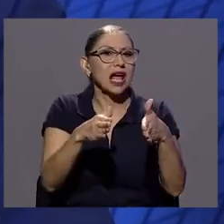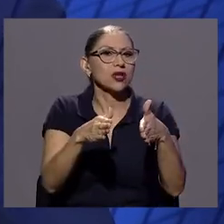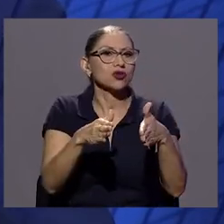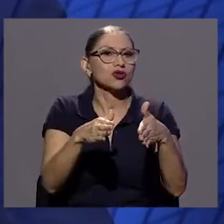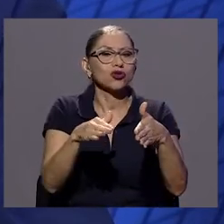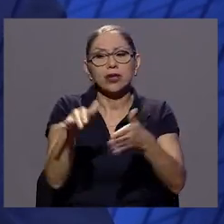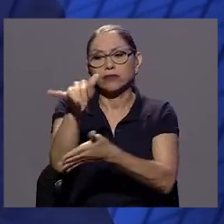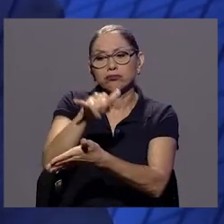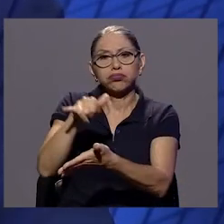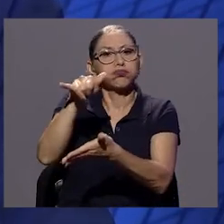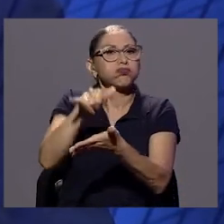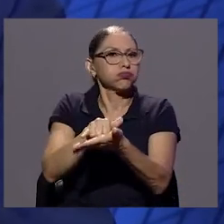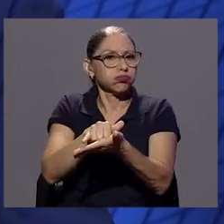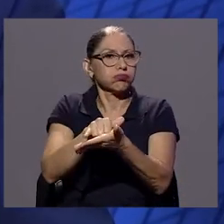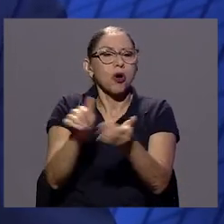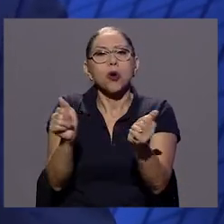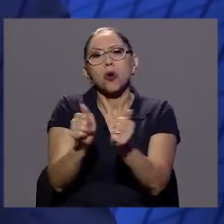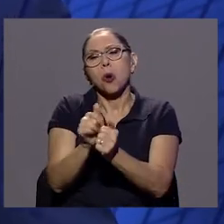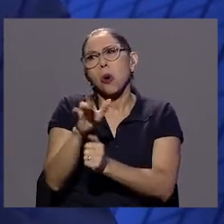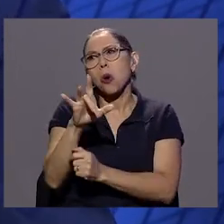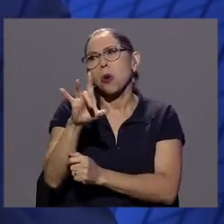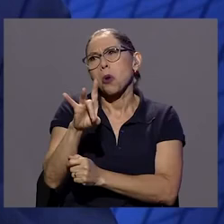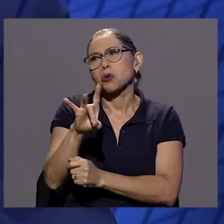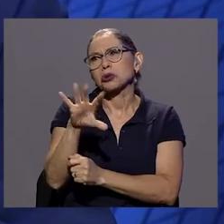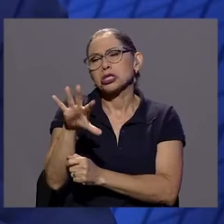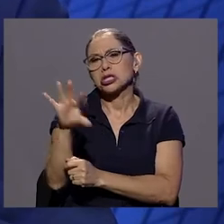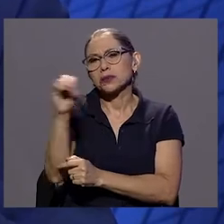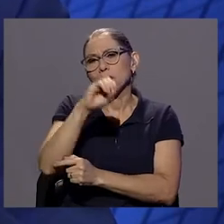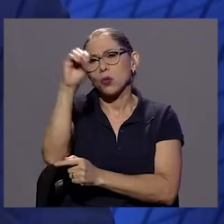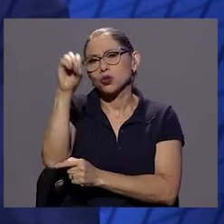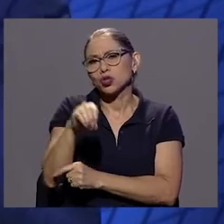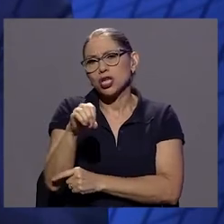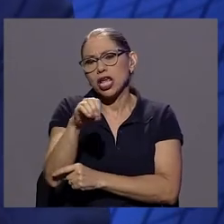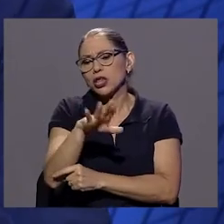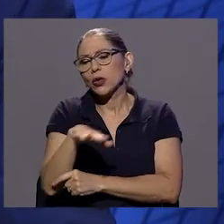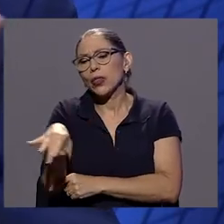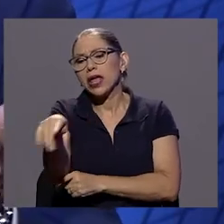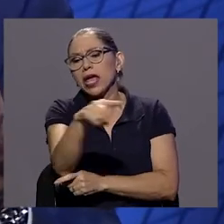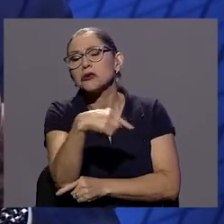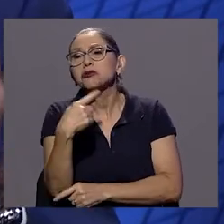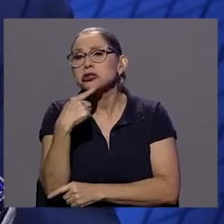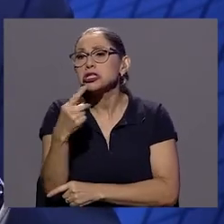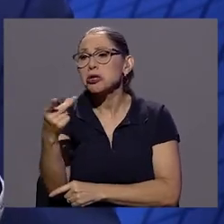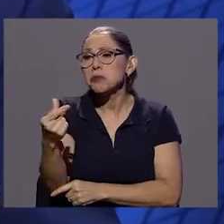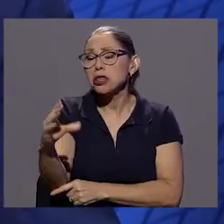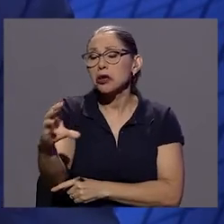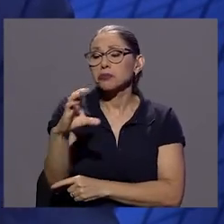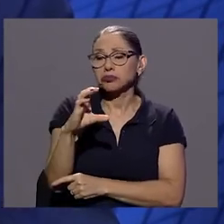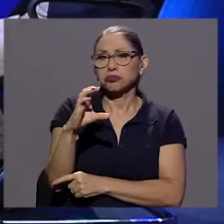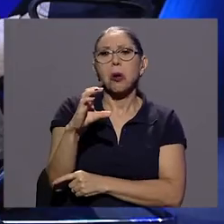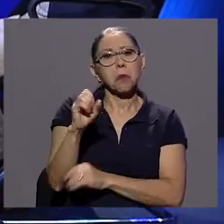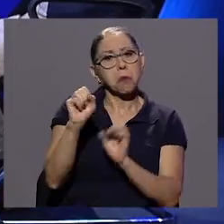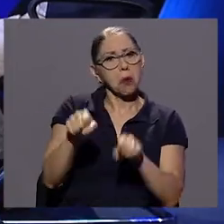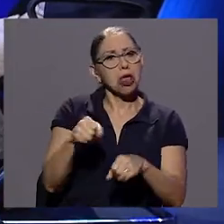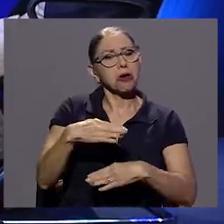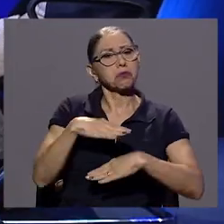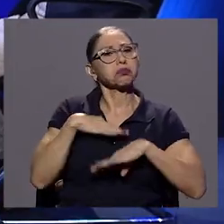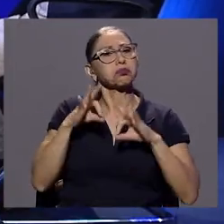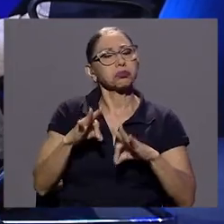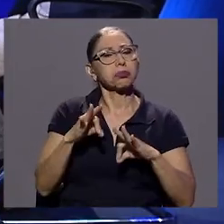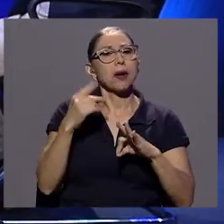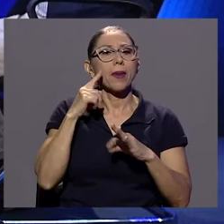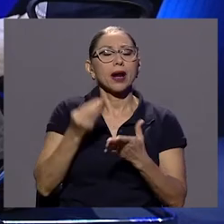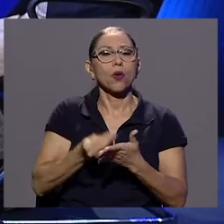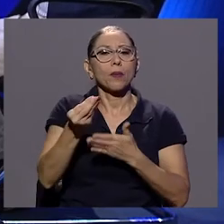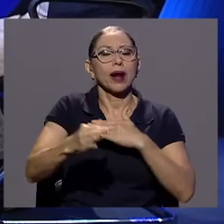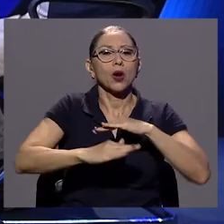alrededor del 80%, más del 85% de ese grupo dice que le alcanza para lo básico y más, o sea, es un grupo que